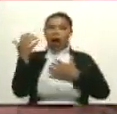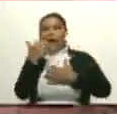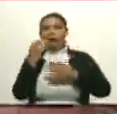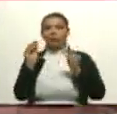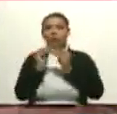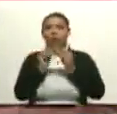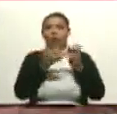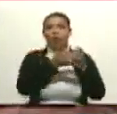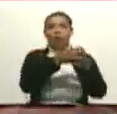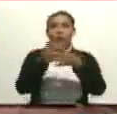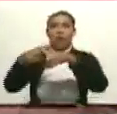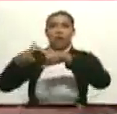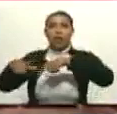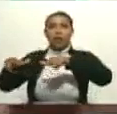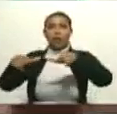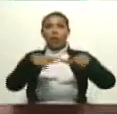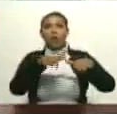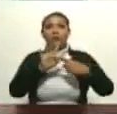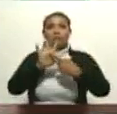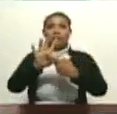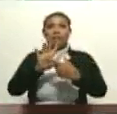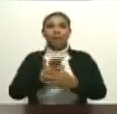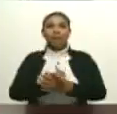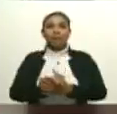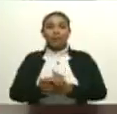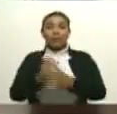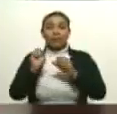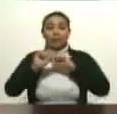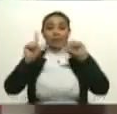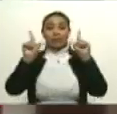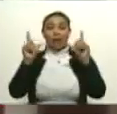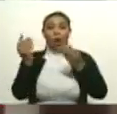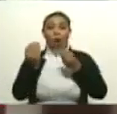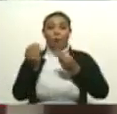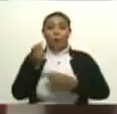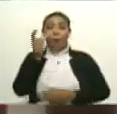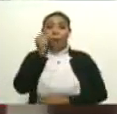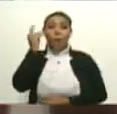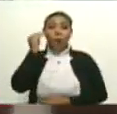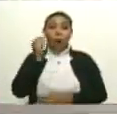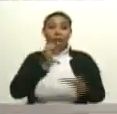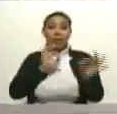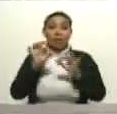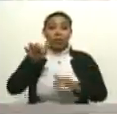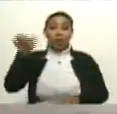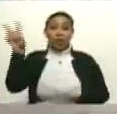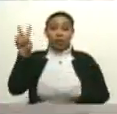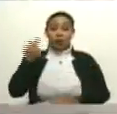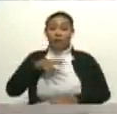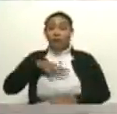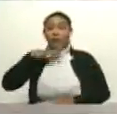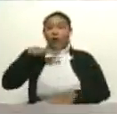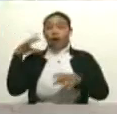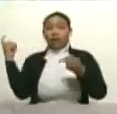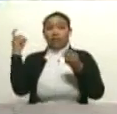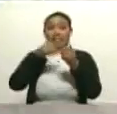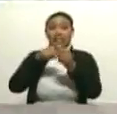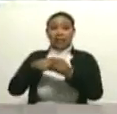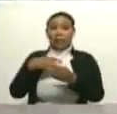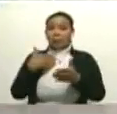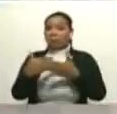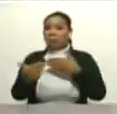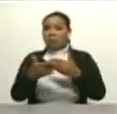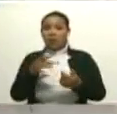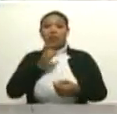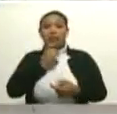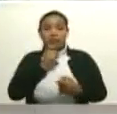agrupaciones de distintas índoles. Es impresionante, presidente, la cantidad de hombres y mujeres que se dedican al teatro en Venezuela. Por encima de las dificultades y de